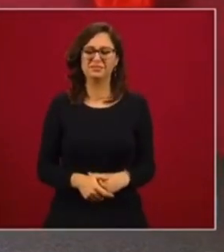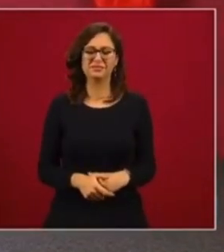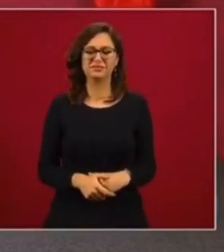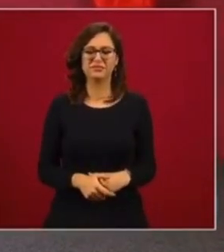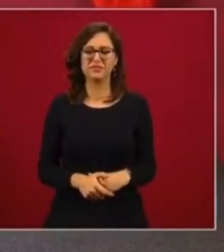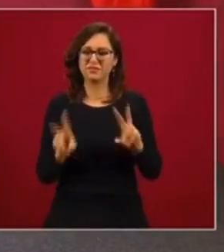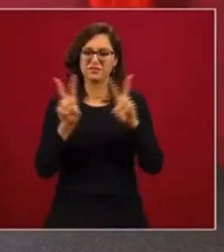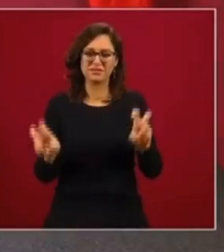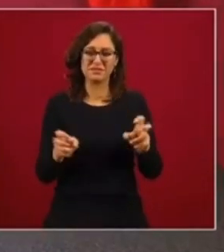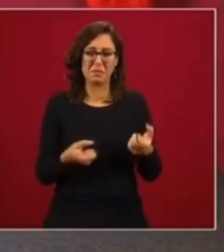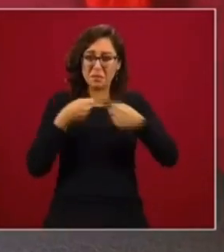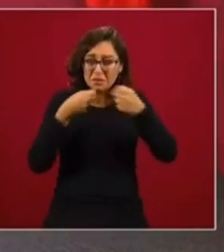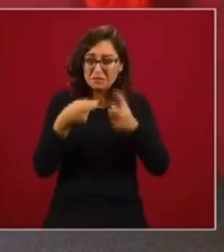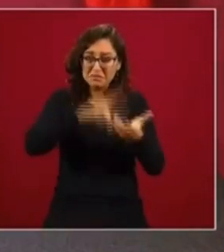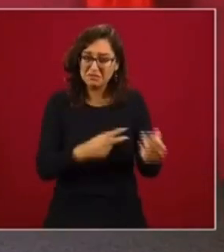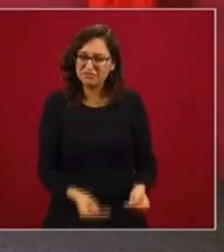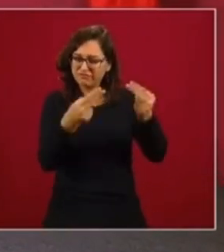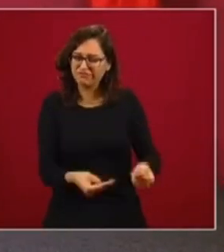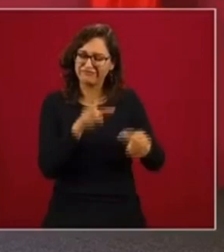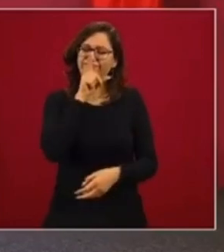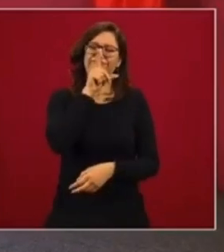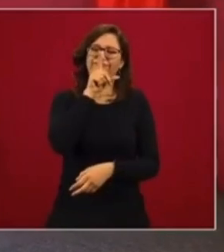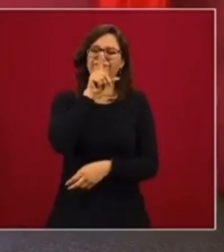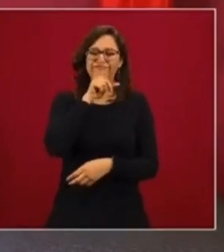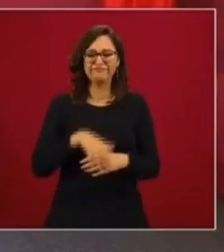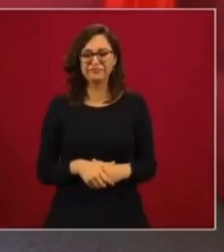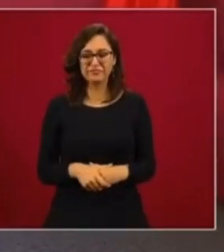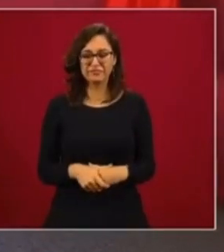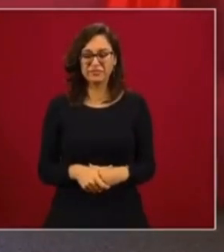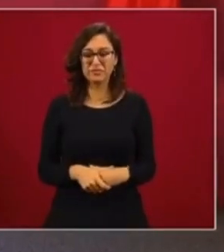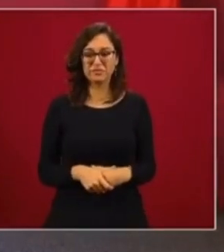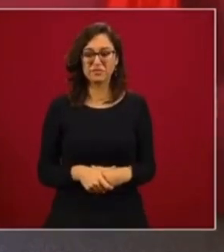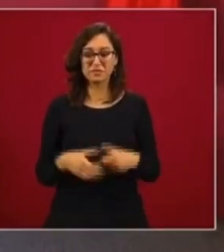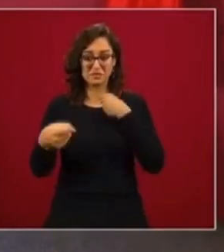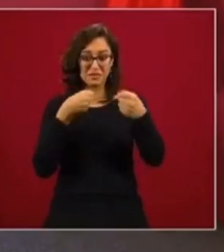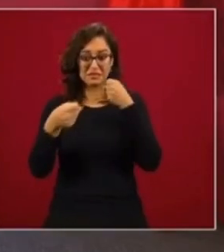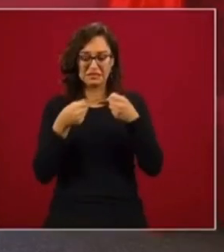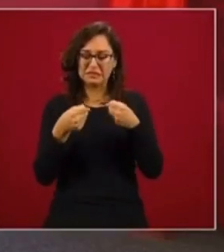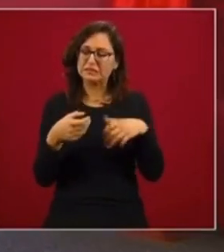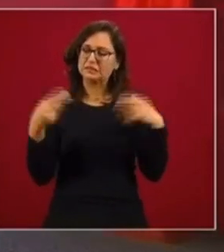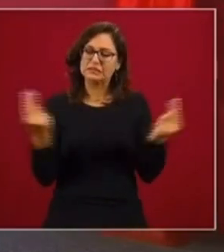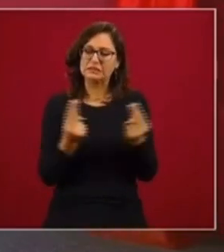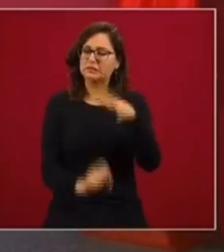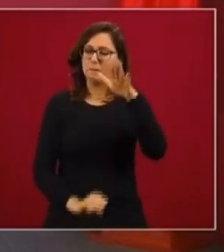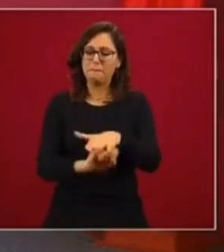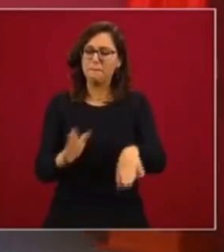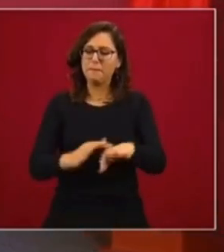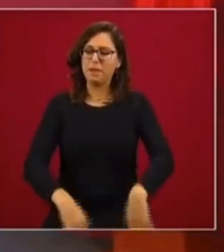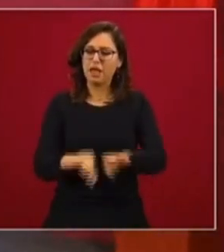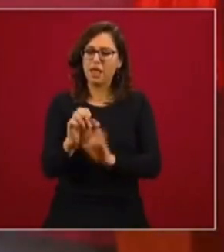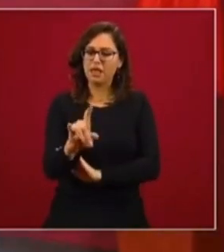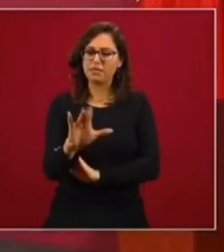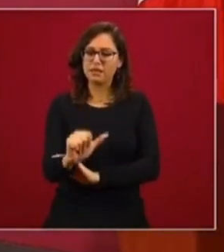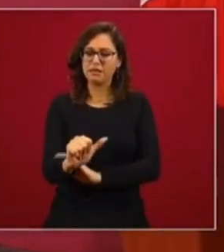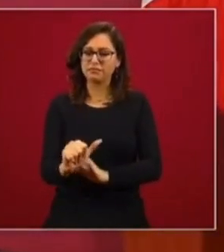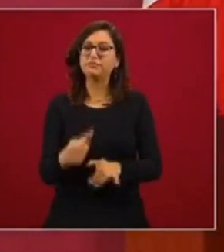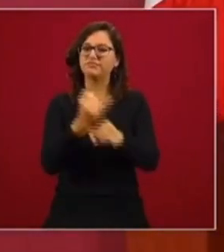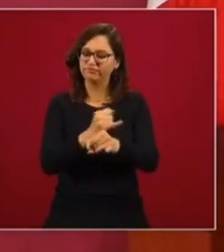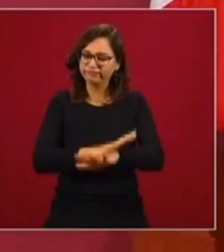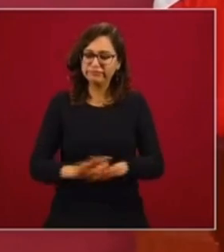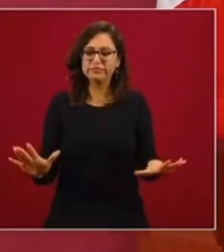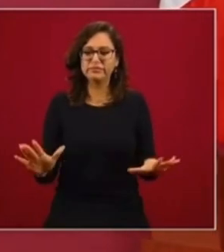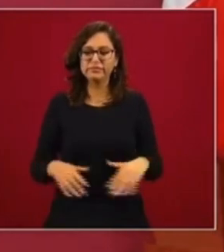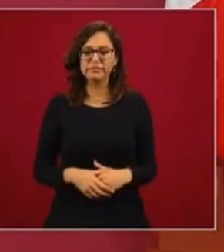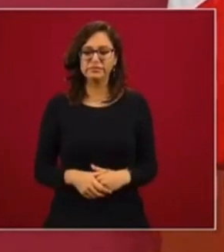No es un asunto mercantil. Es un imperativo ético. La información.